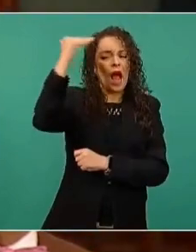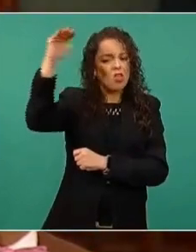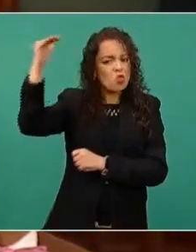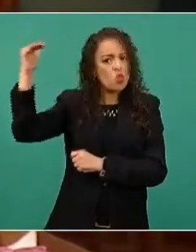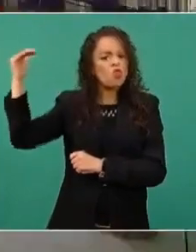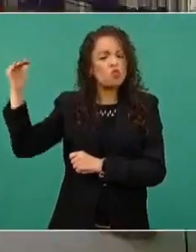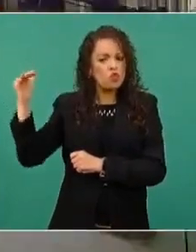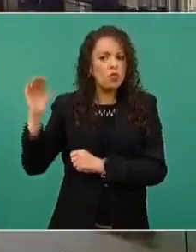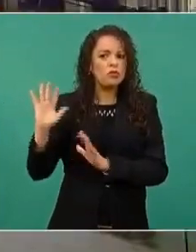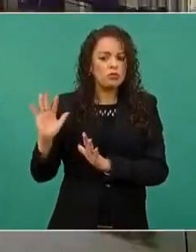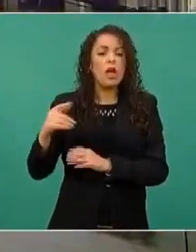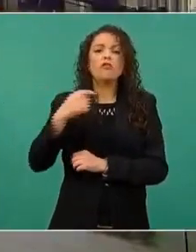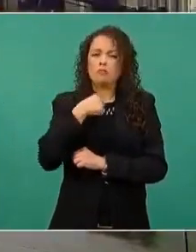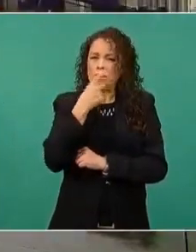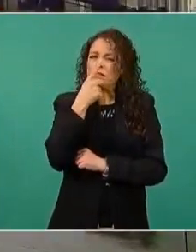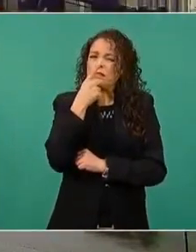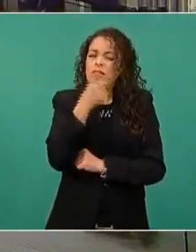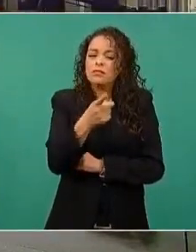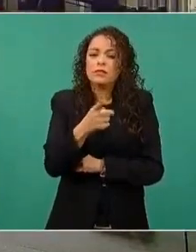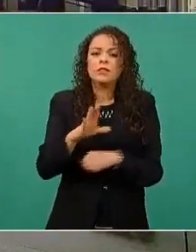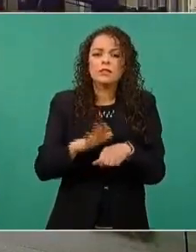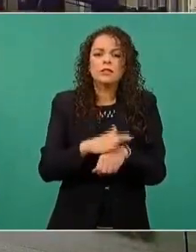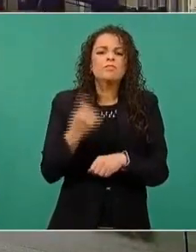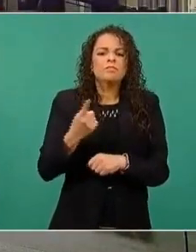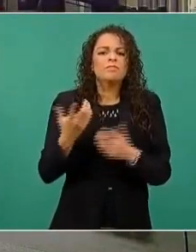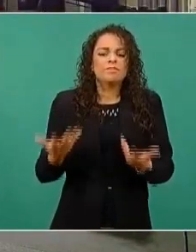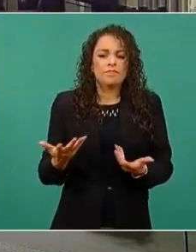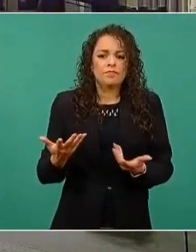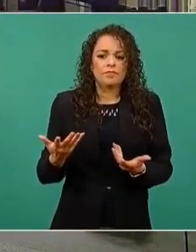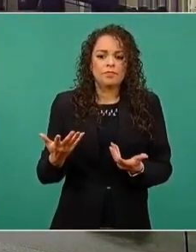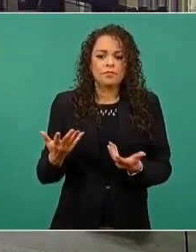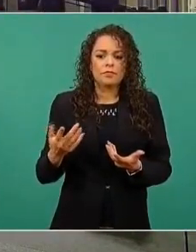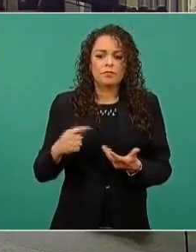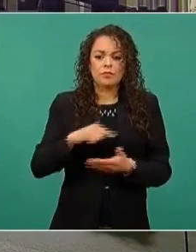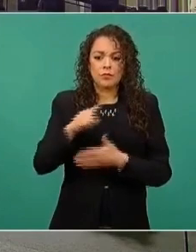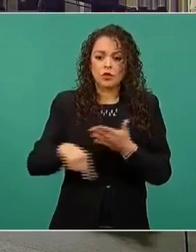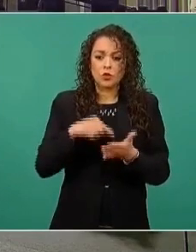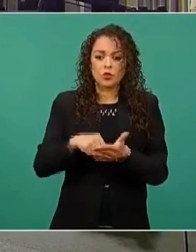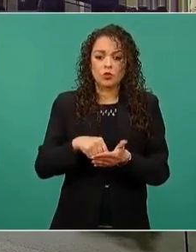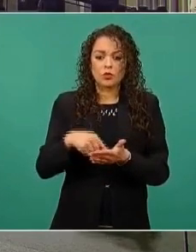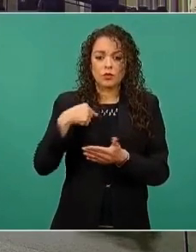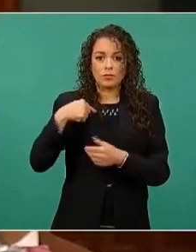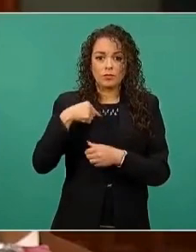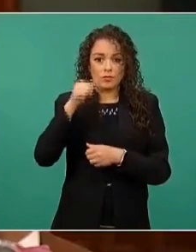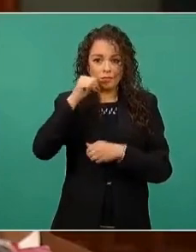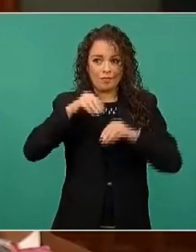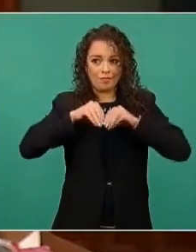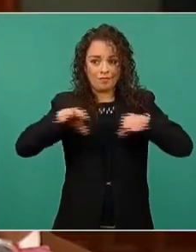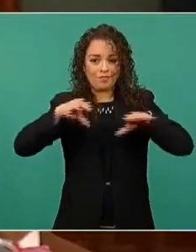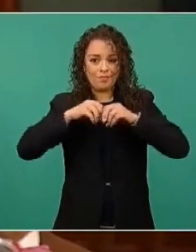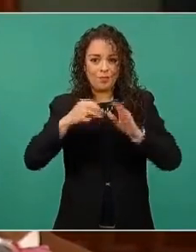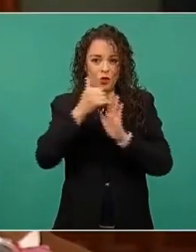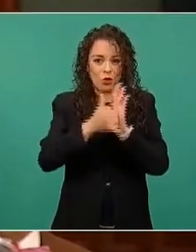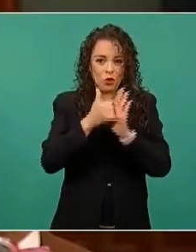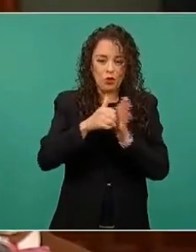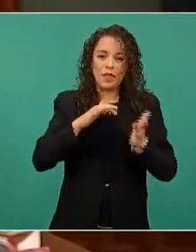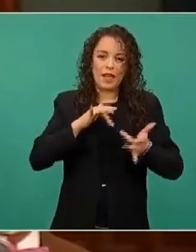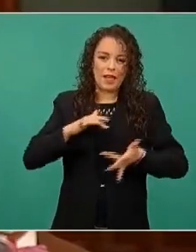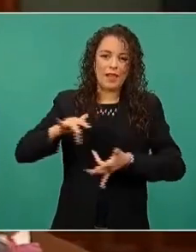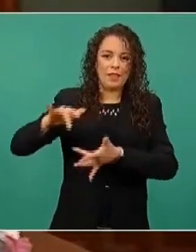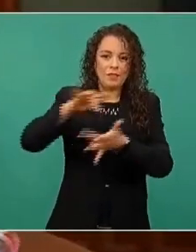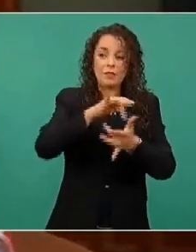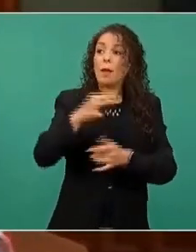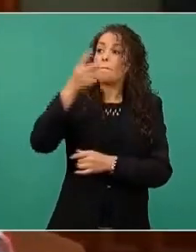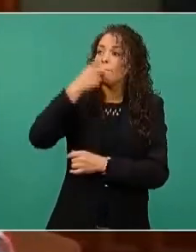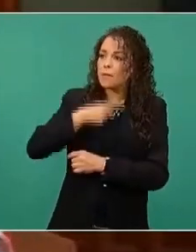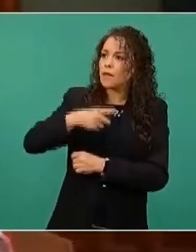se lo digo porque en el espacio que yo tengo en redes sociales, me confirman que la gente que…